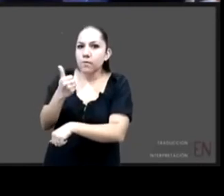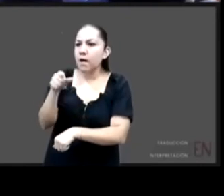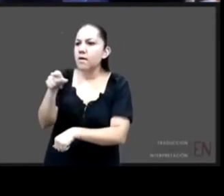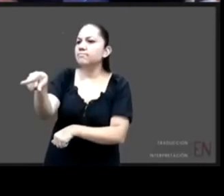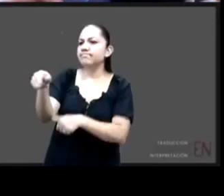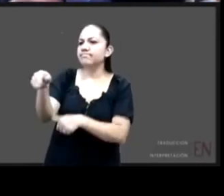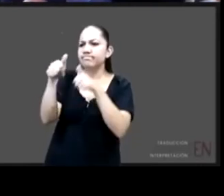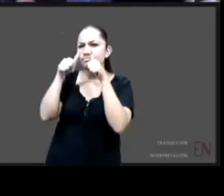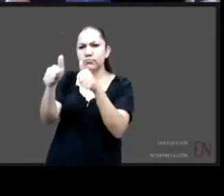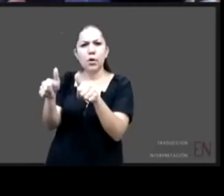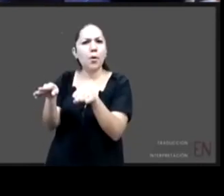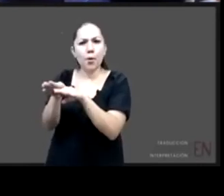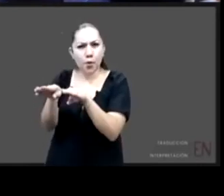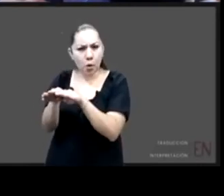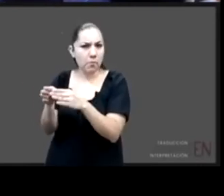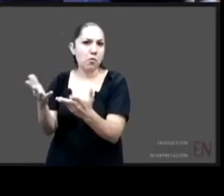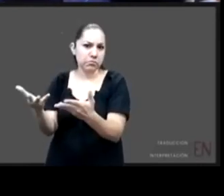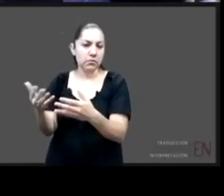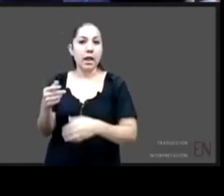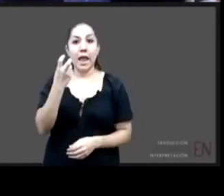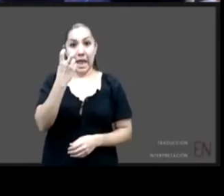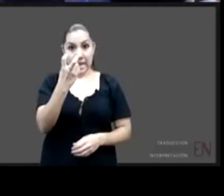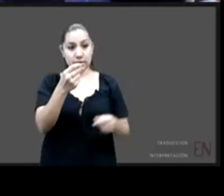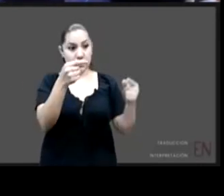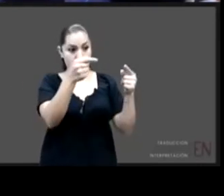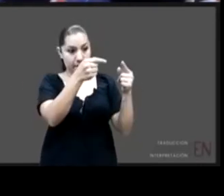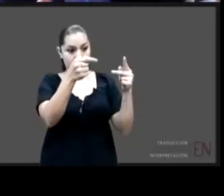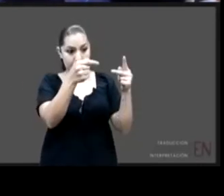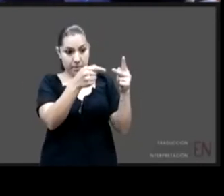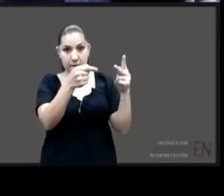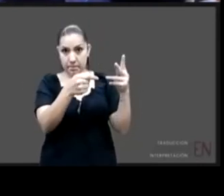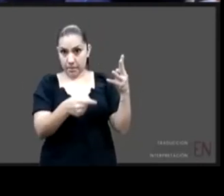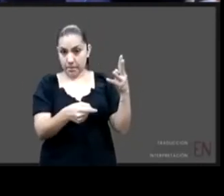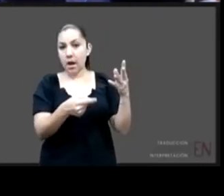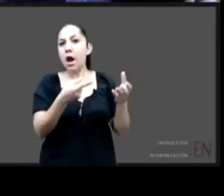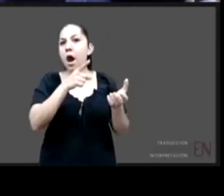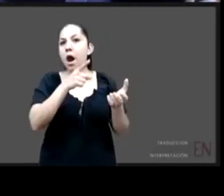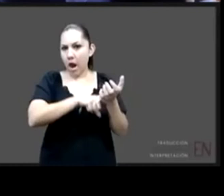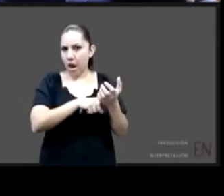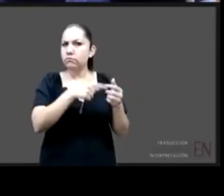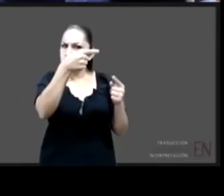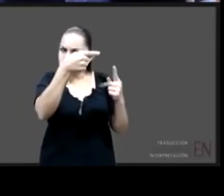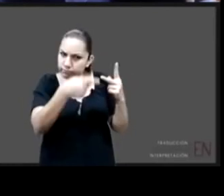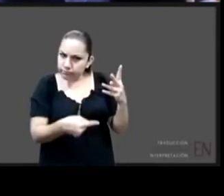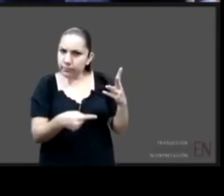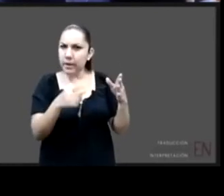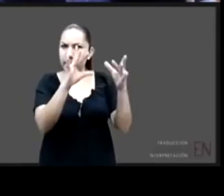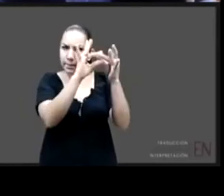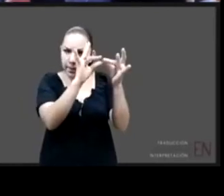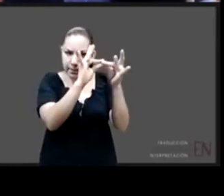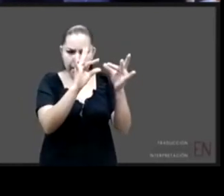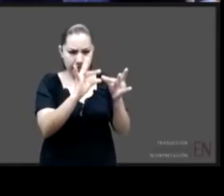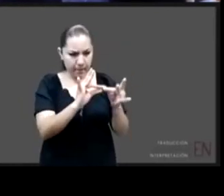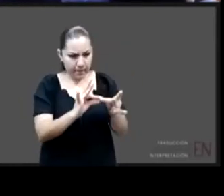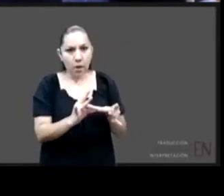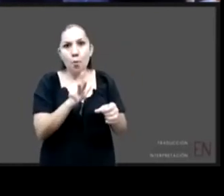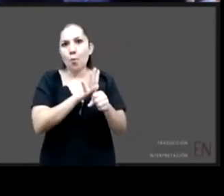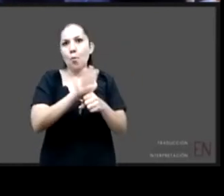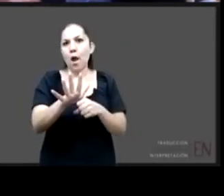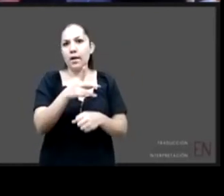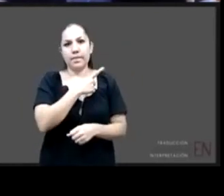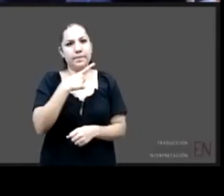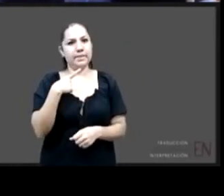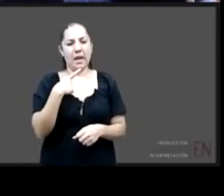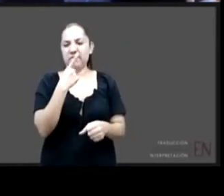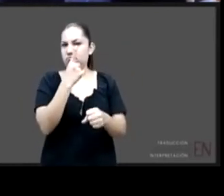enumera, creo que incluso de una forma que ya va dando cuenta de cuál es la prioridad. La primera medida de